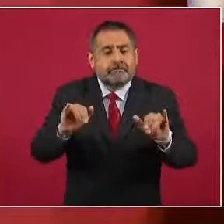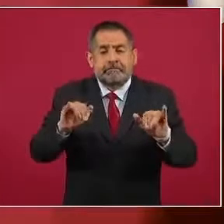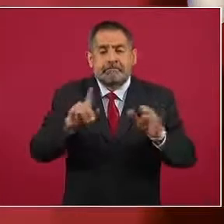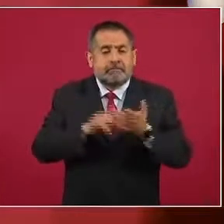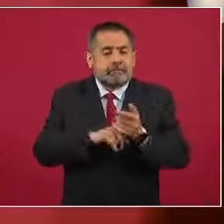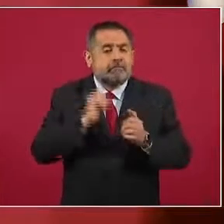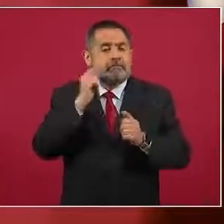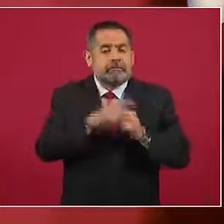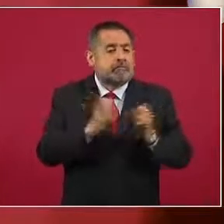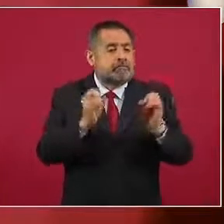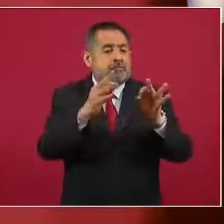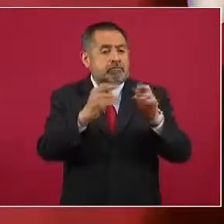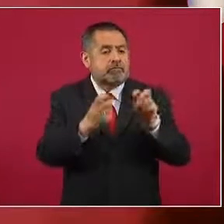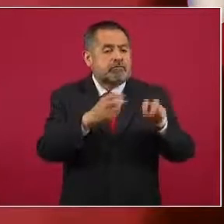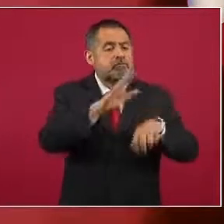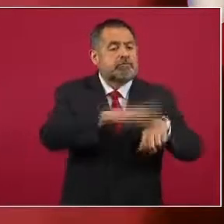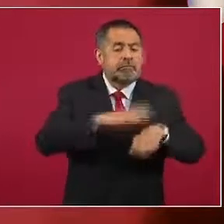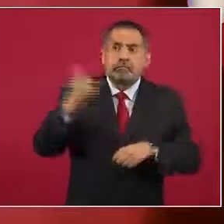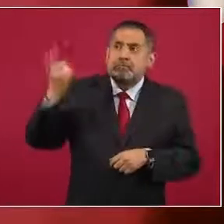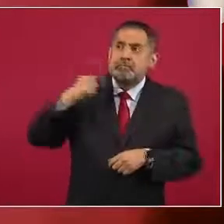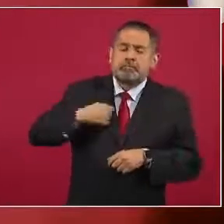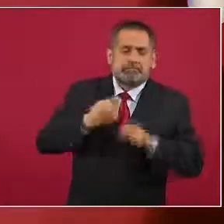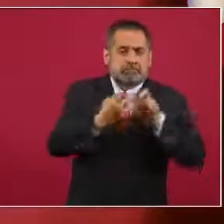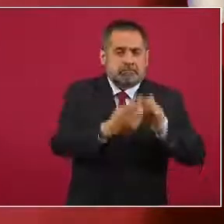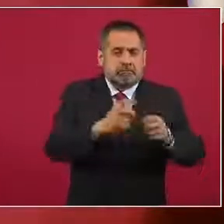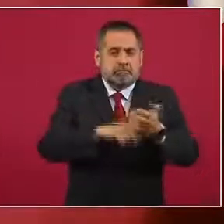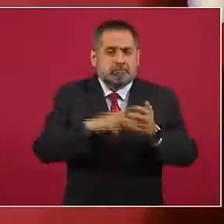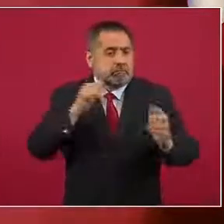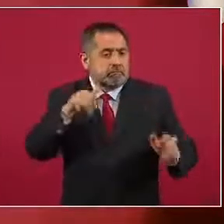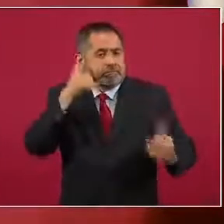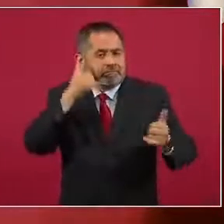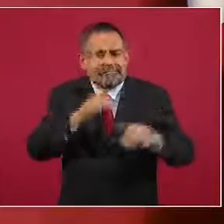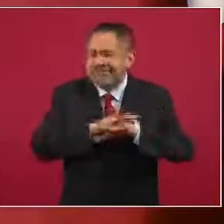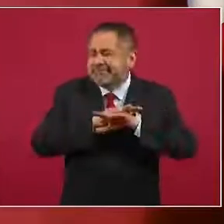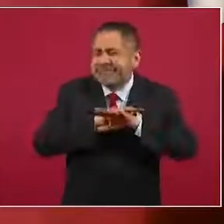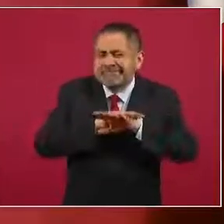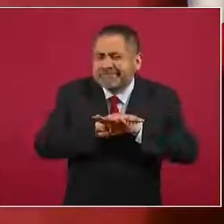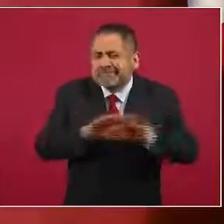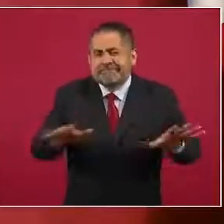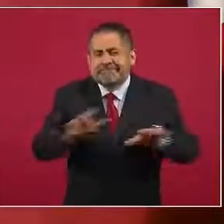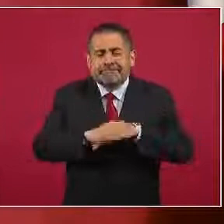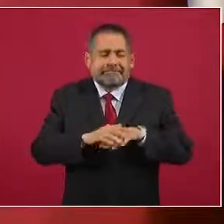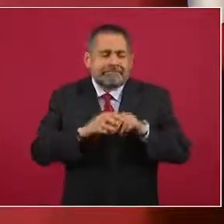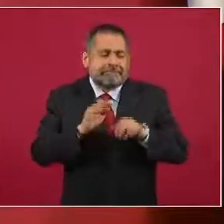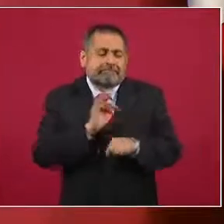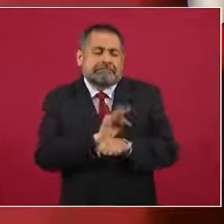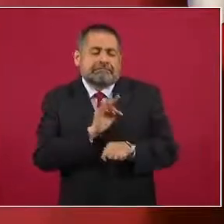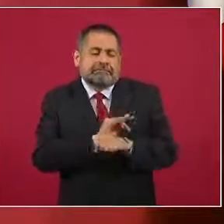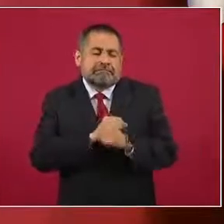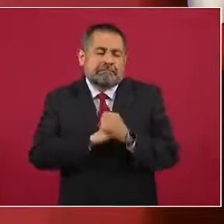recibirlos en sus oficinas o contestarles el teléfono, nada de nada,